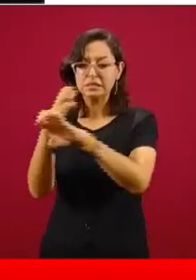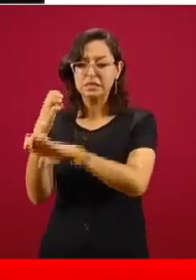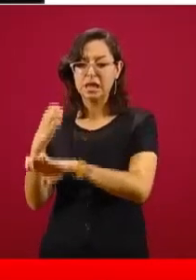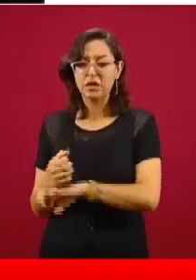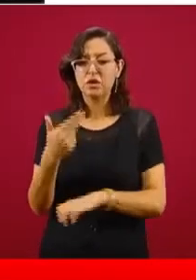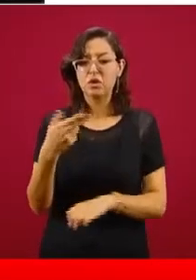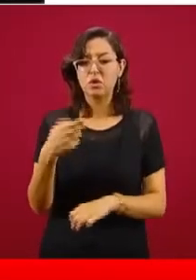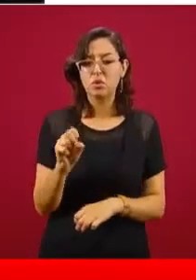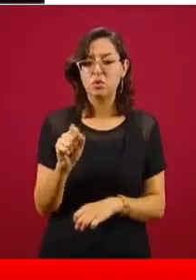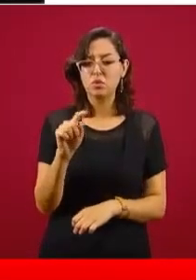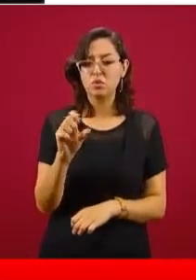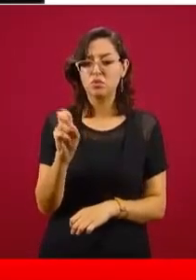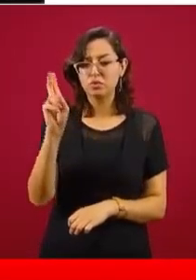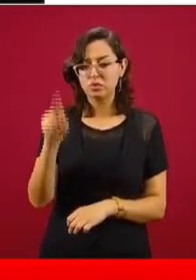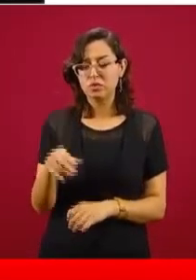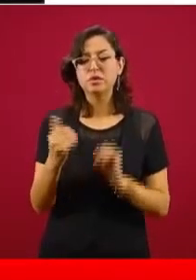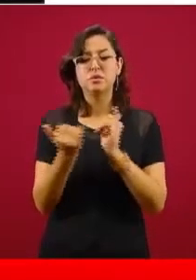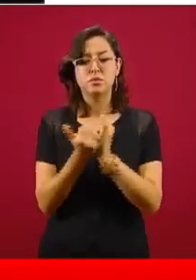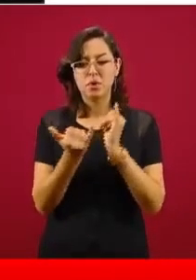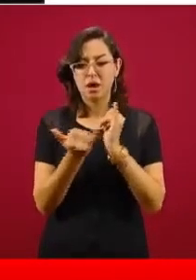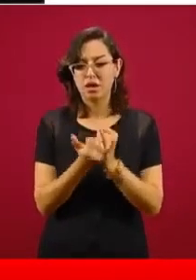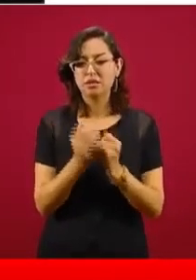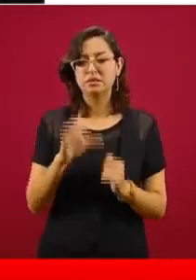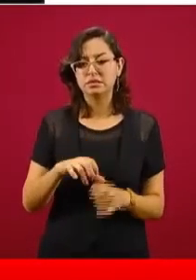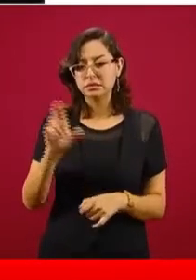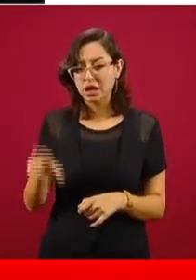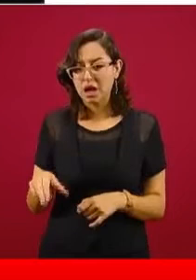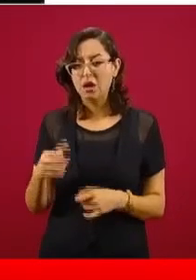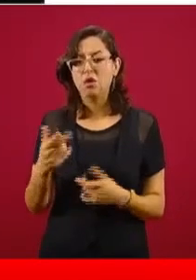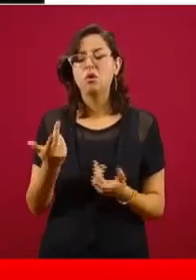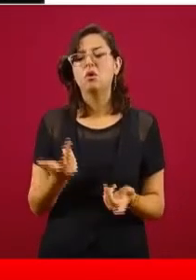tienen más trabajo. Chicago, por supuesto. El Paso.